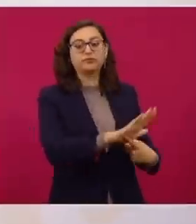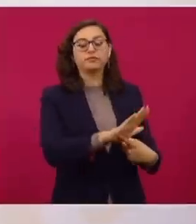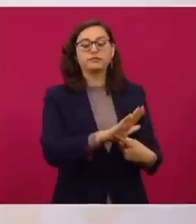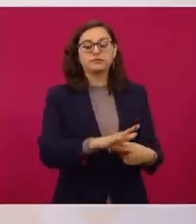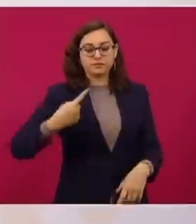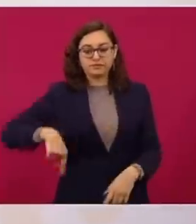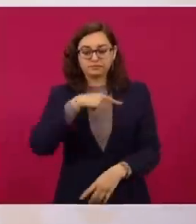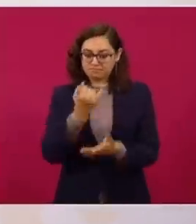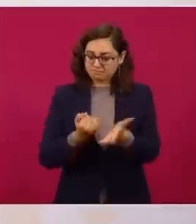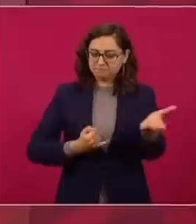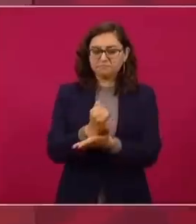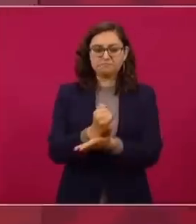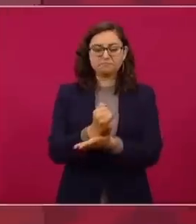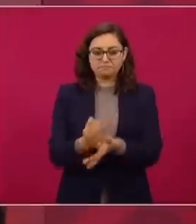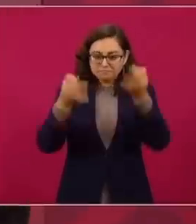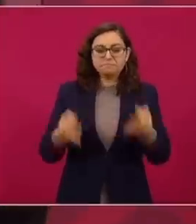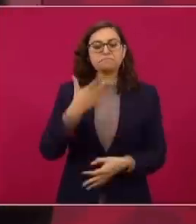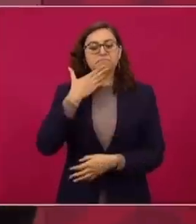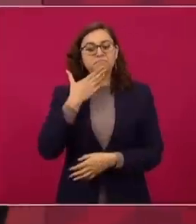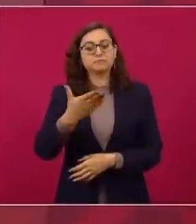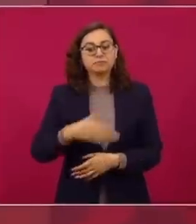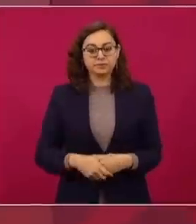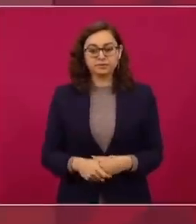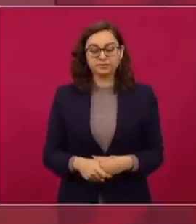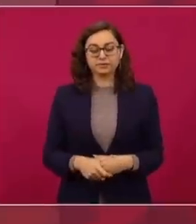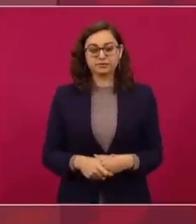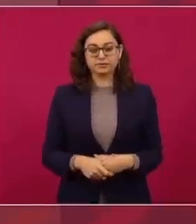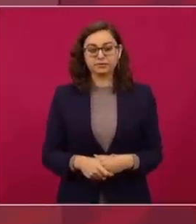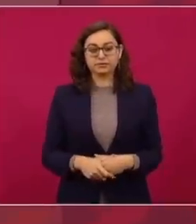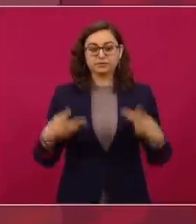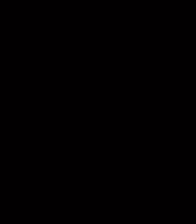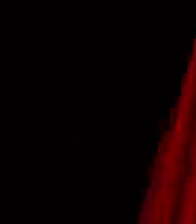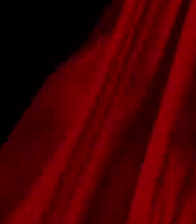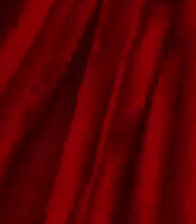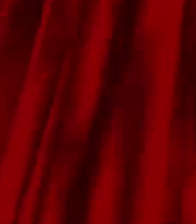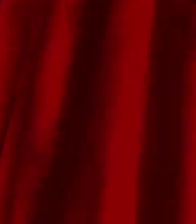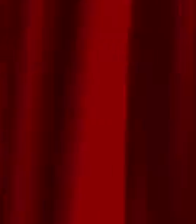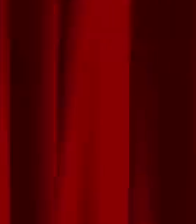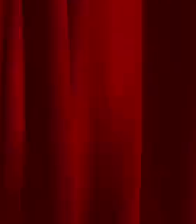decisión correcta. Que el pueblo es abio.